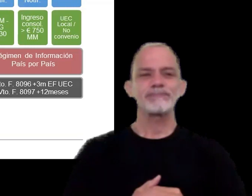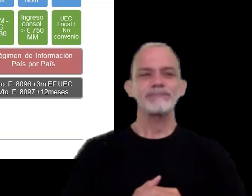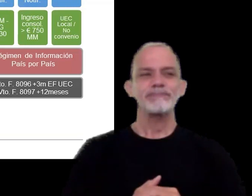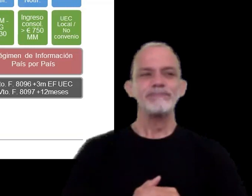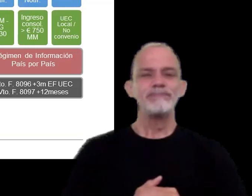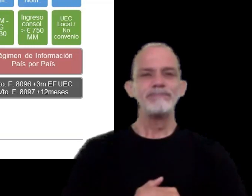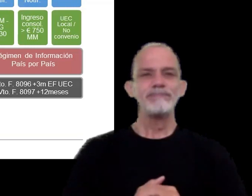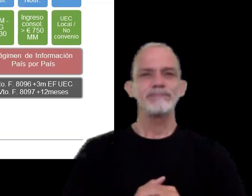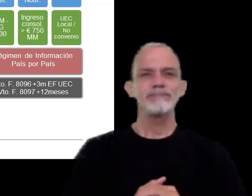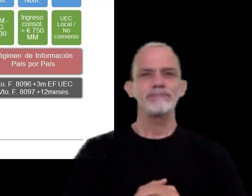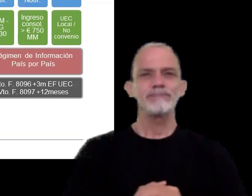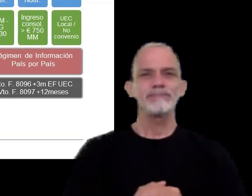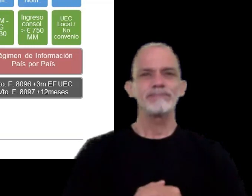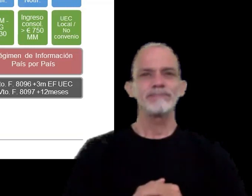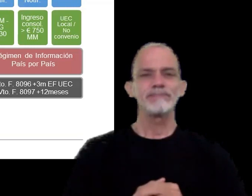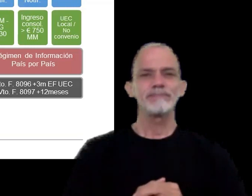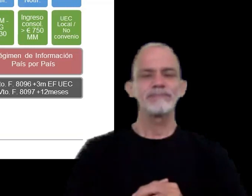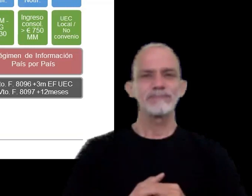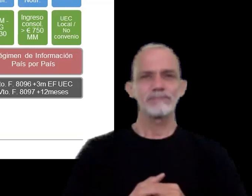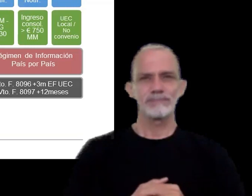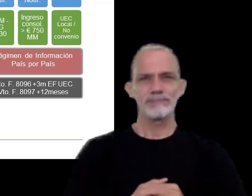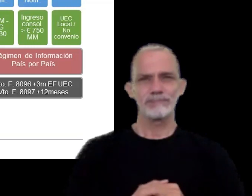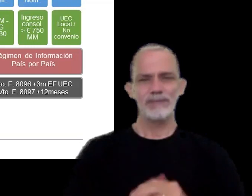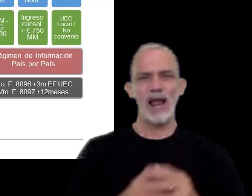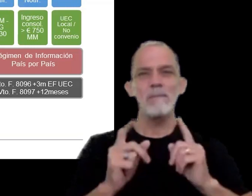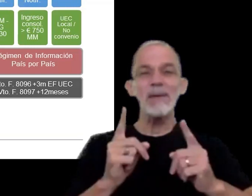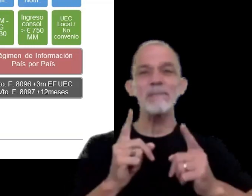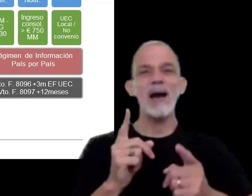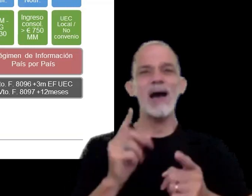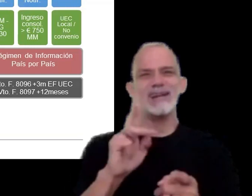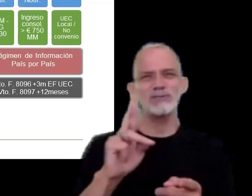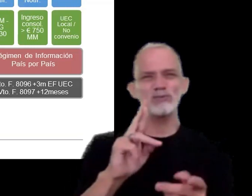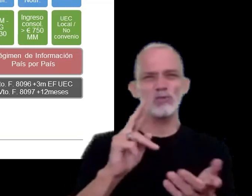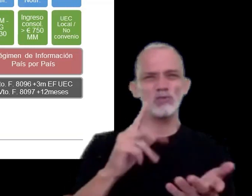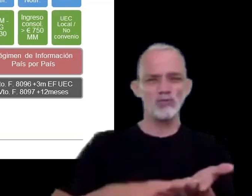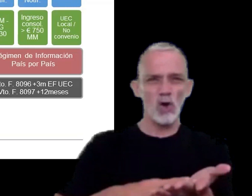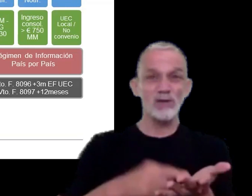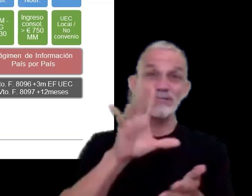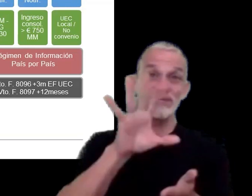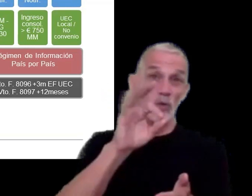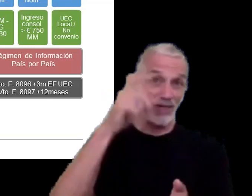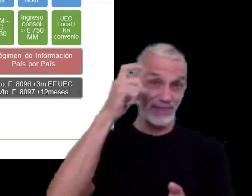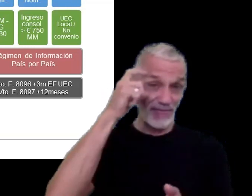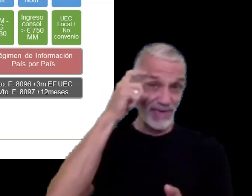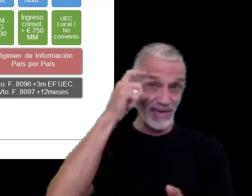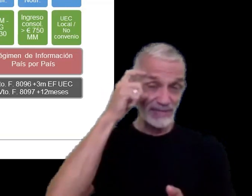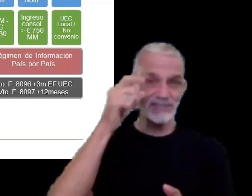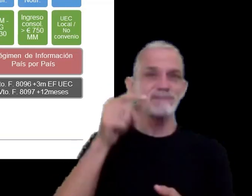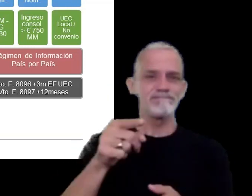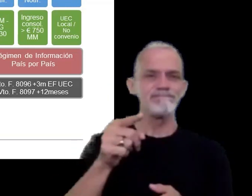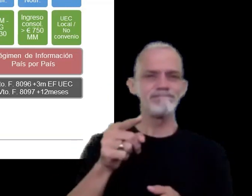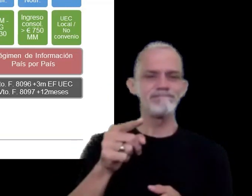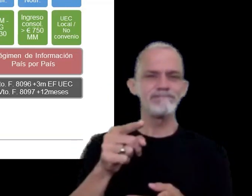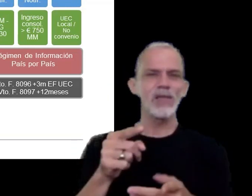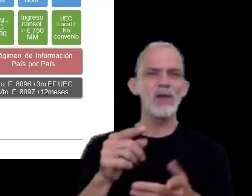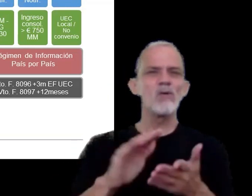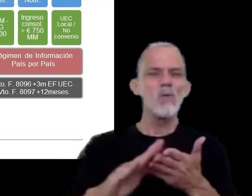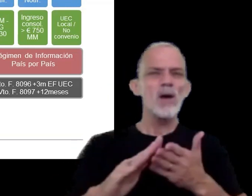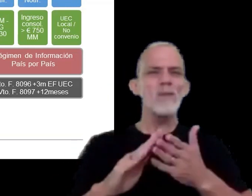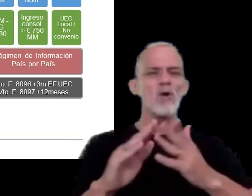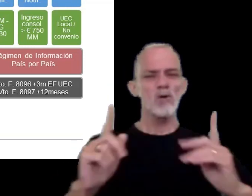y en la misma resolución 5010 es la que implementó el régimen